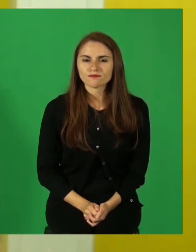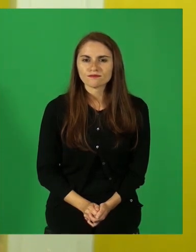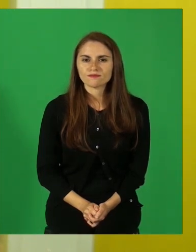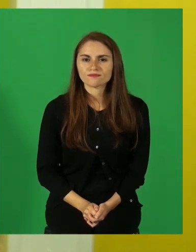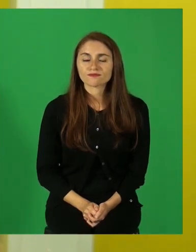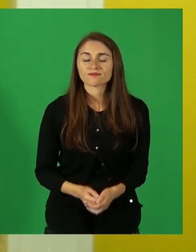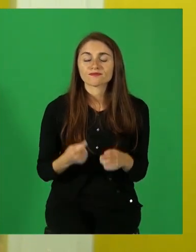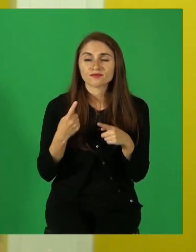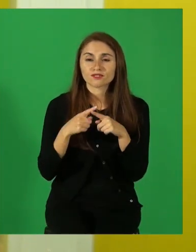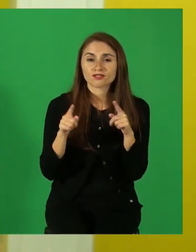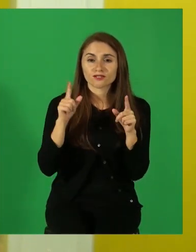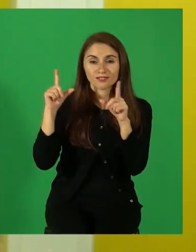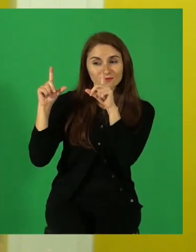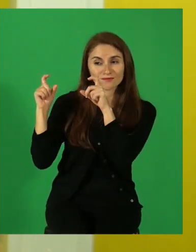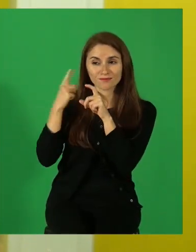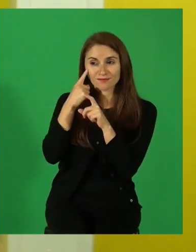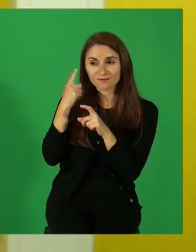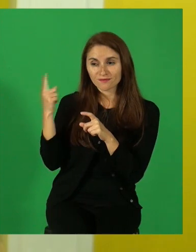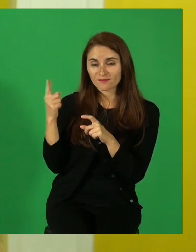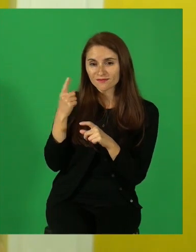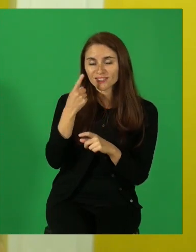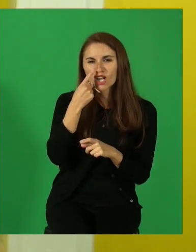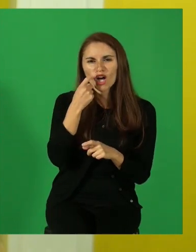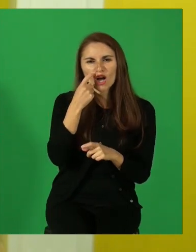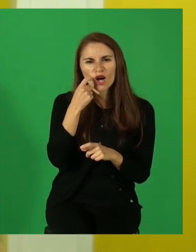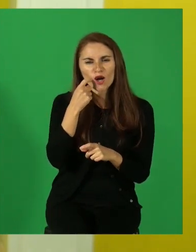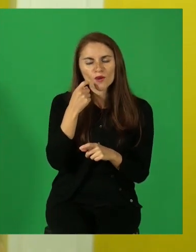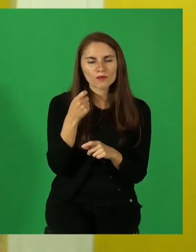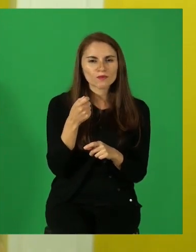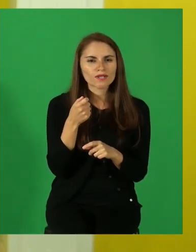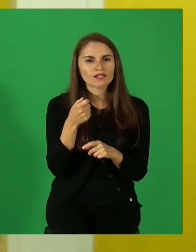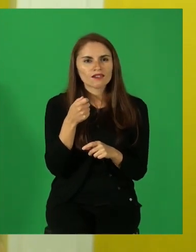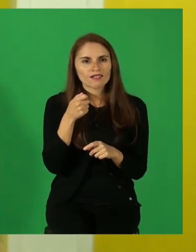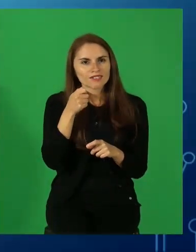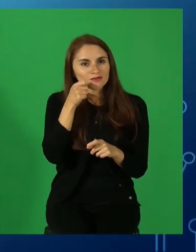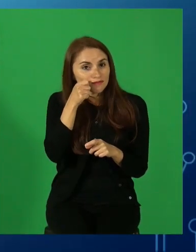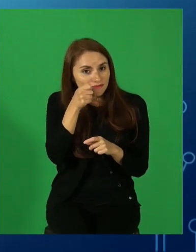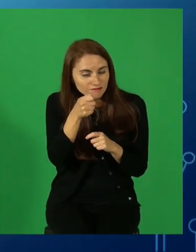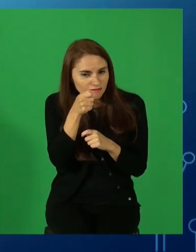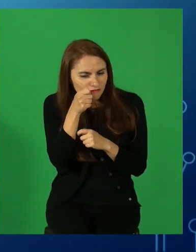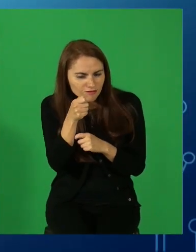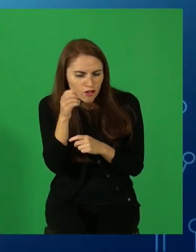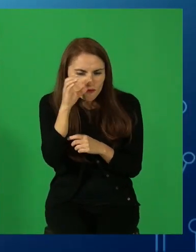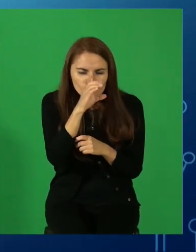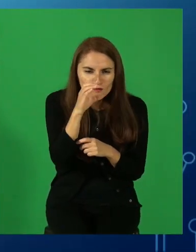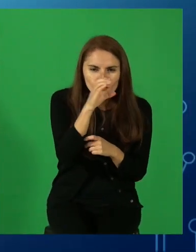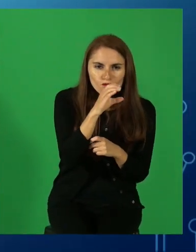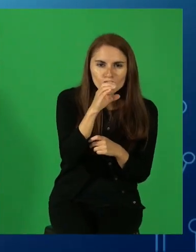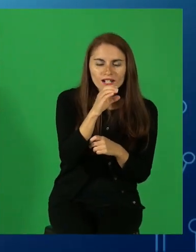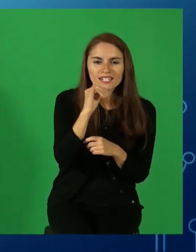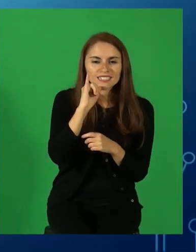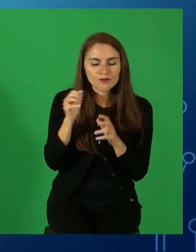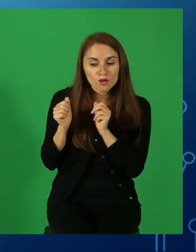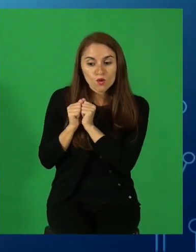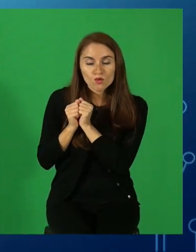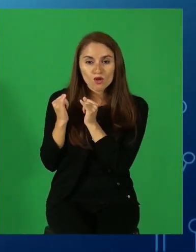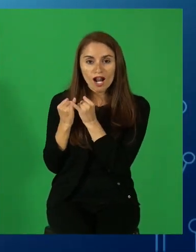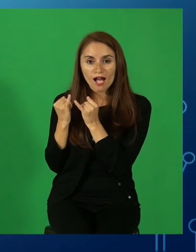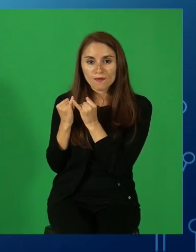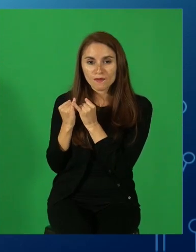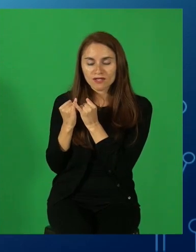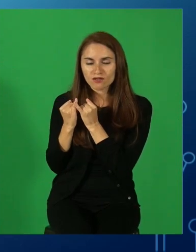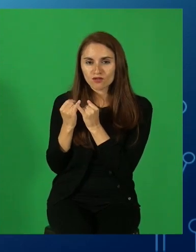Podría aparece Sherlock Holmes, que trabaja siempre con su inseparable amigo